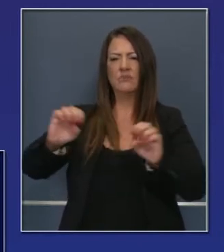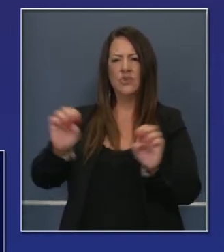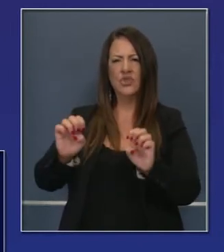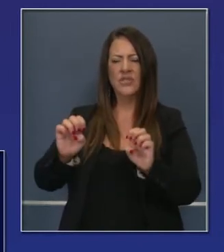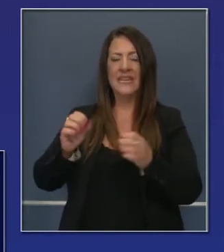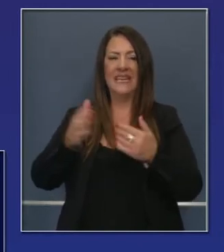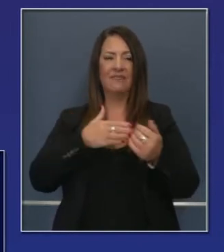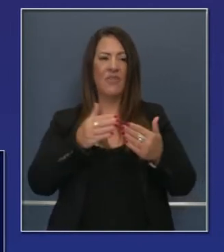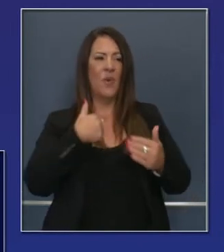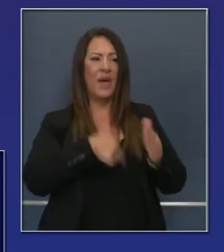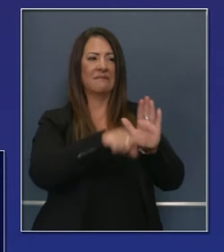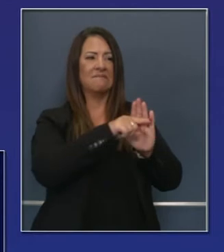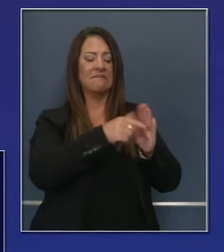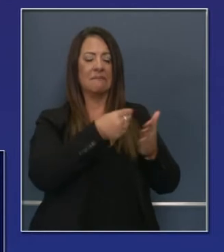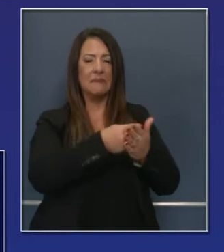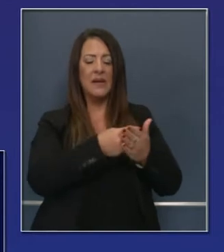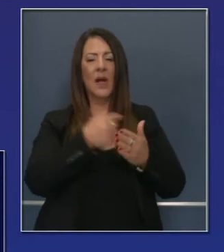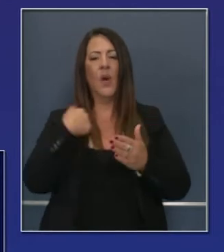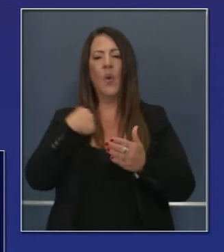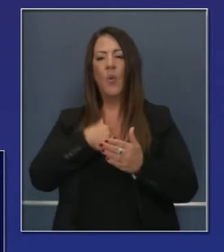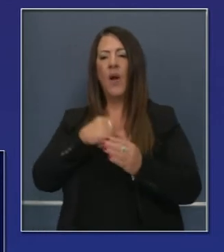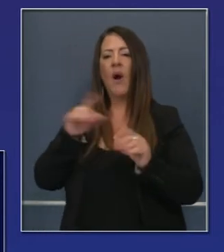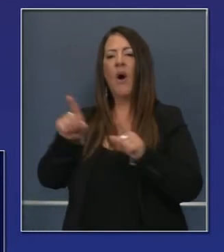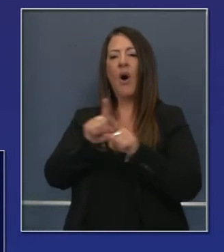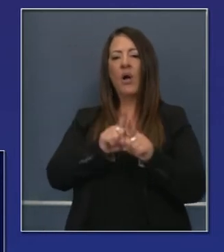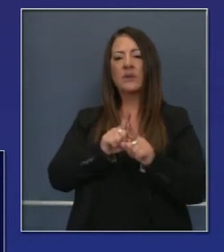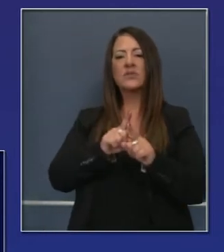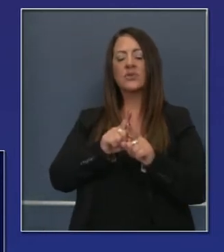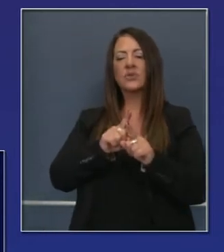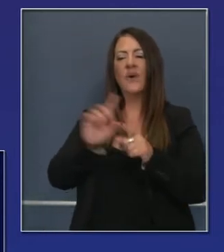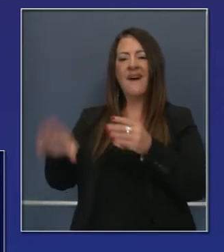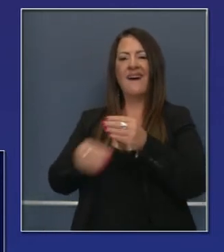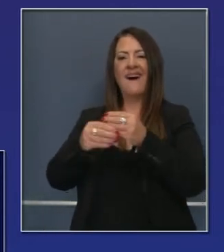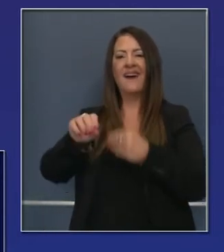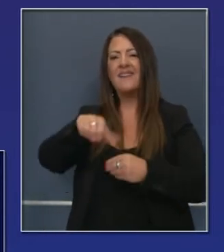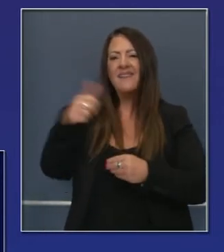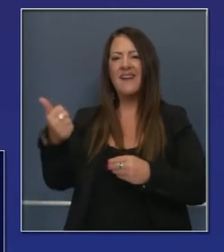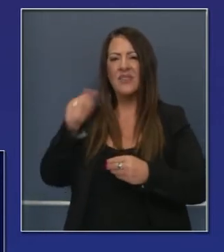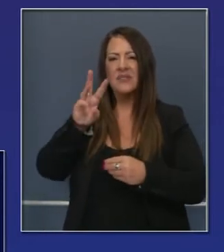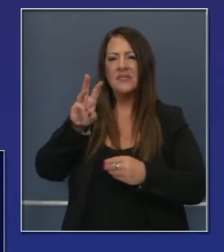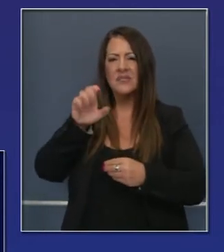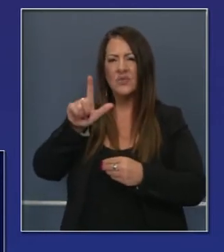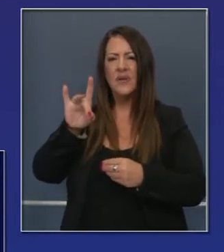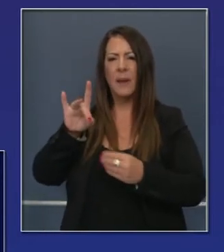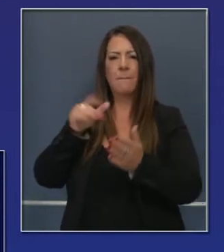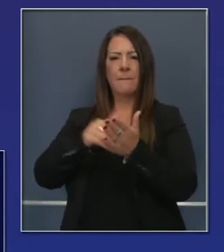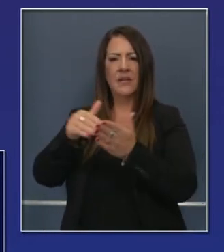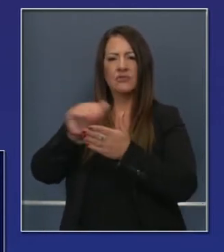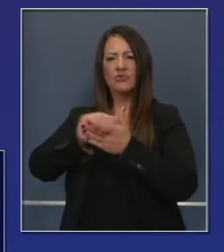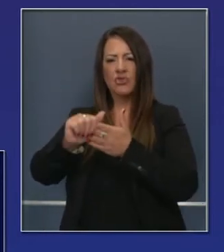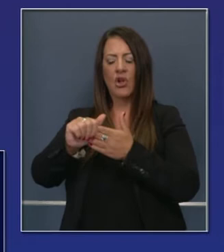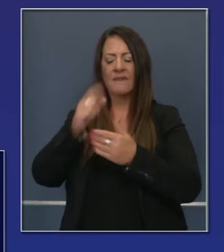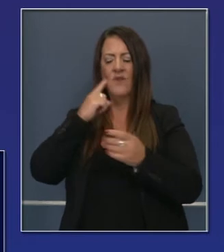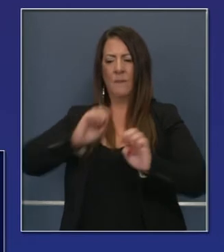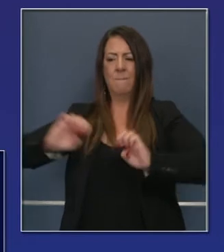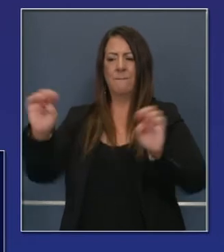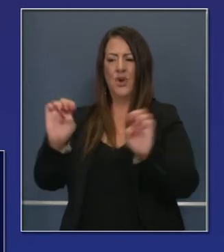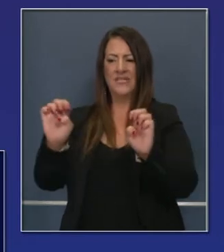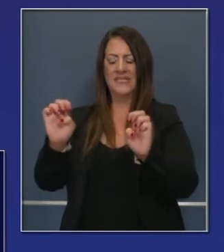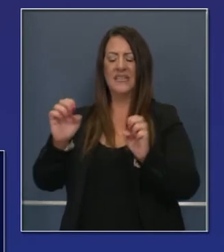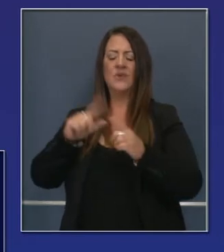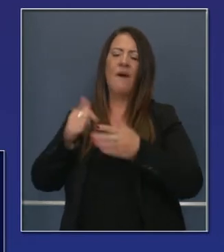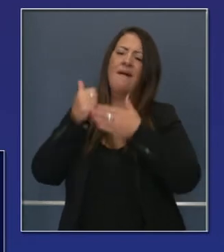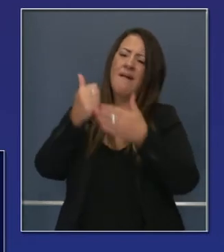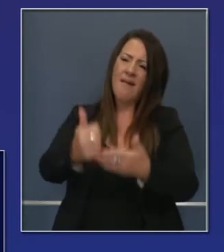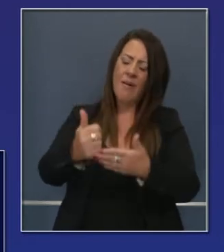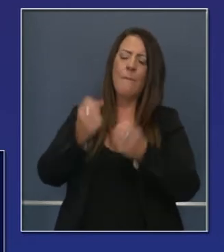nuestro presupuesto que ha tenido déficits, más de 628 millones de dólares más en un fondo de